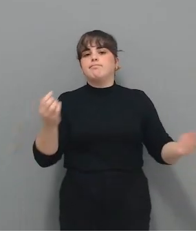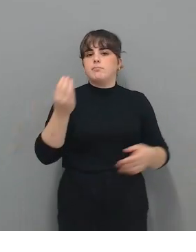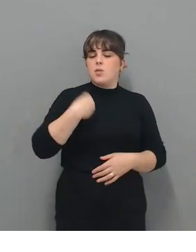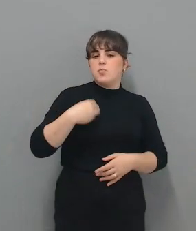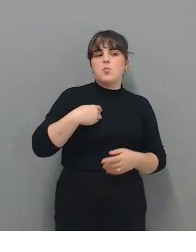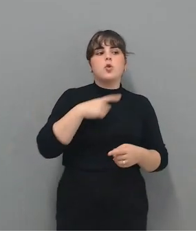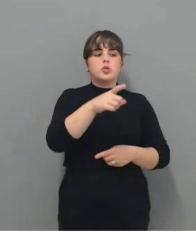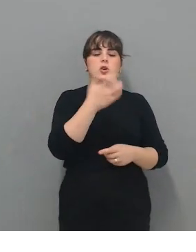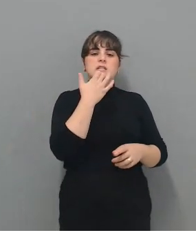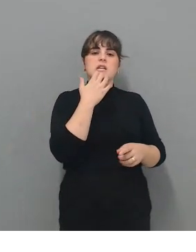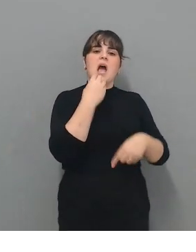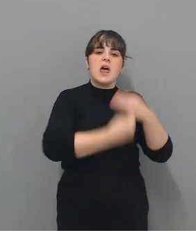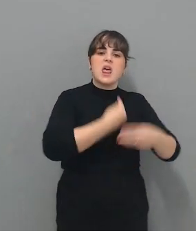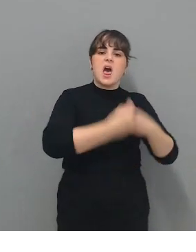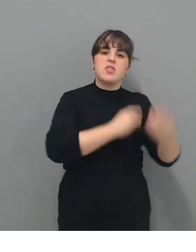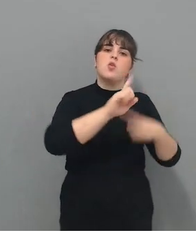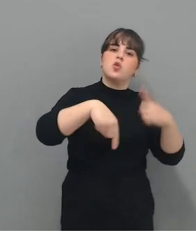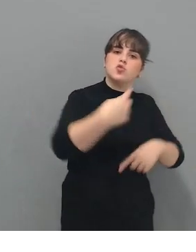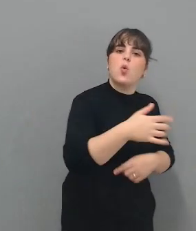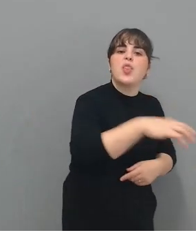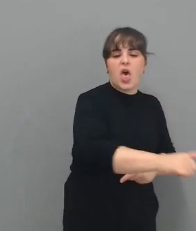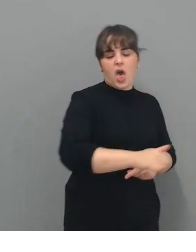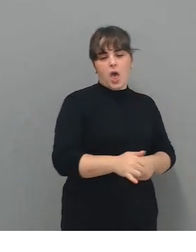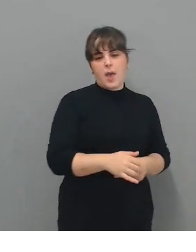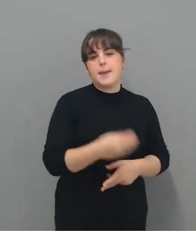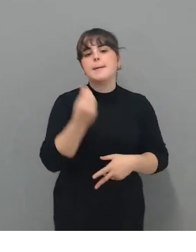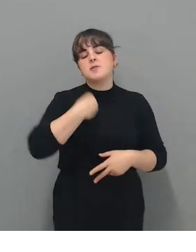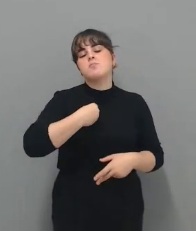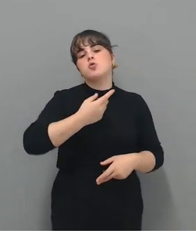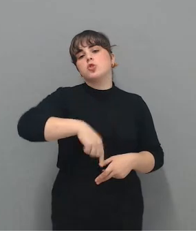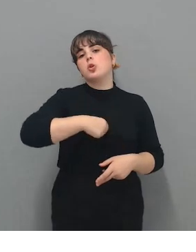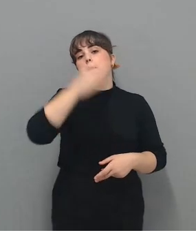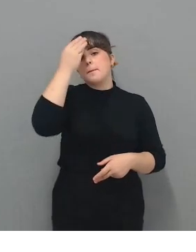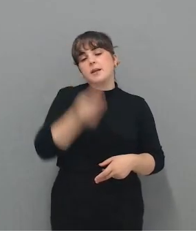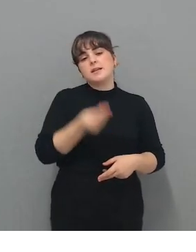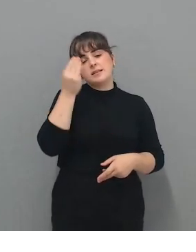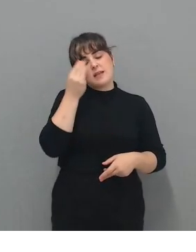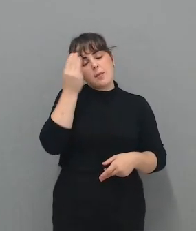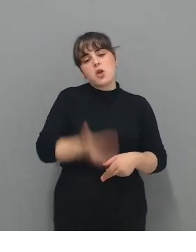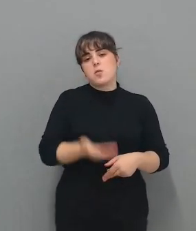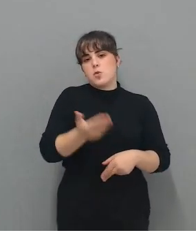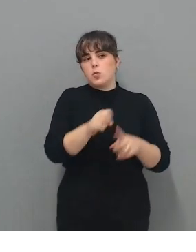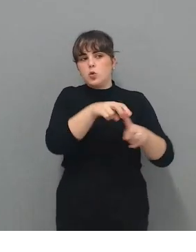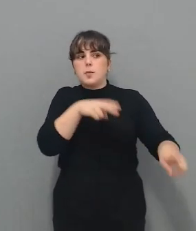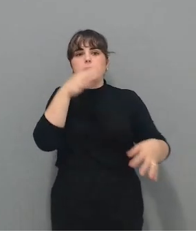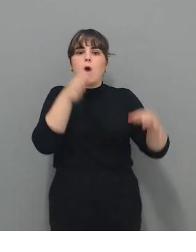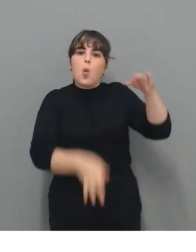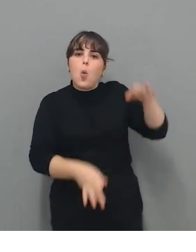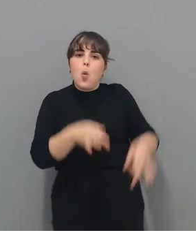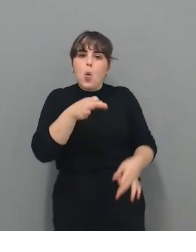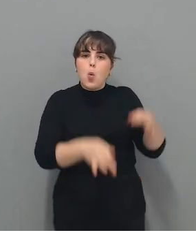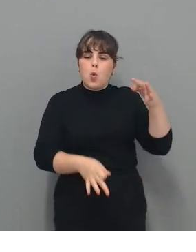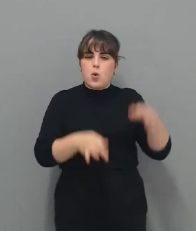consecuencias. Entonces, creemos que es muy importante que tengan una base un poco jurídica de estos